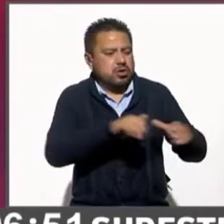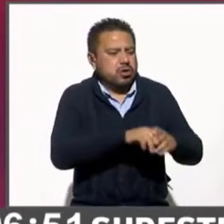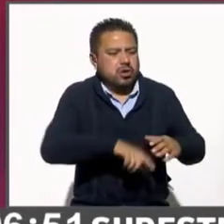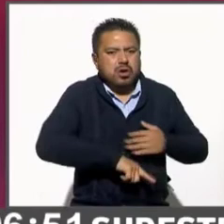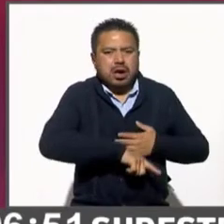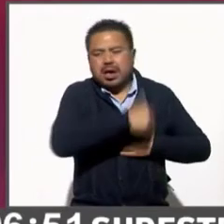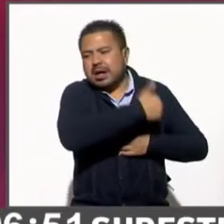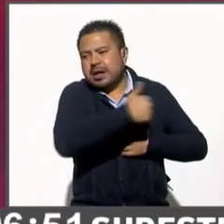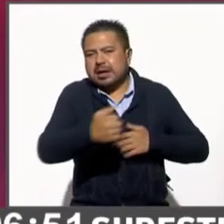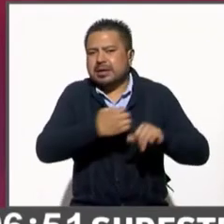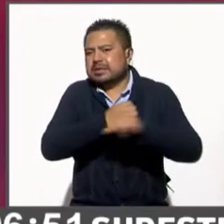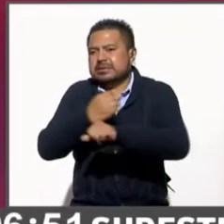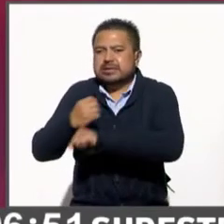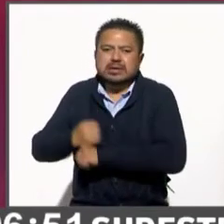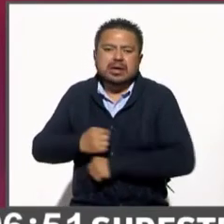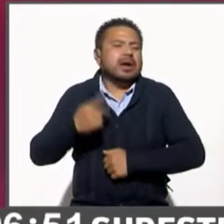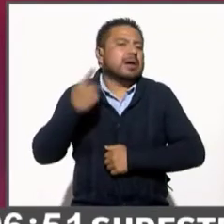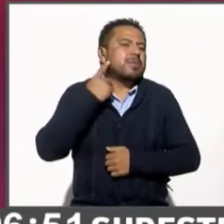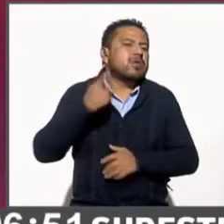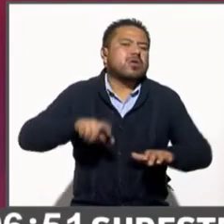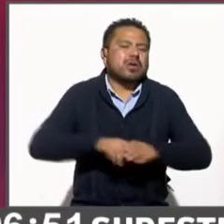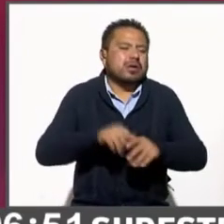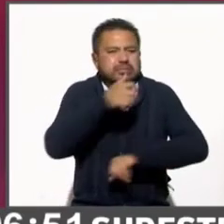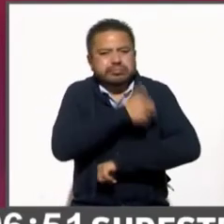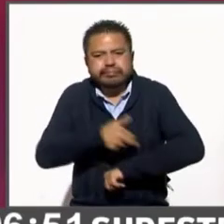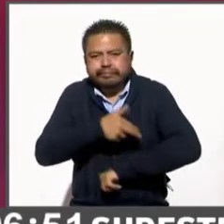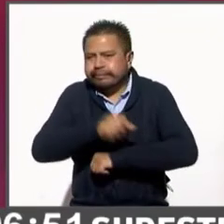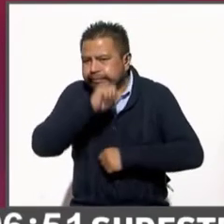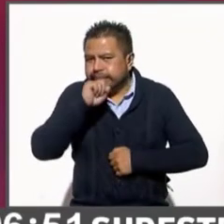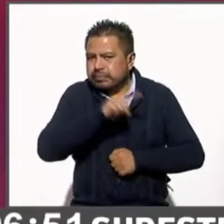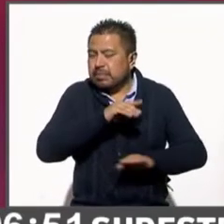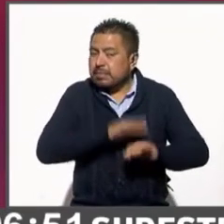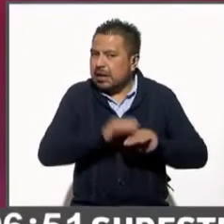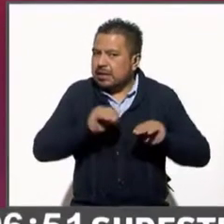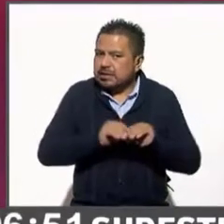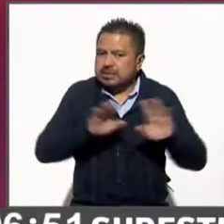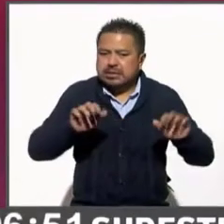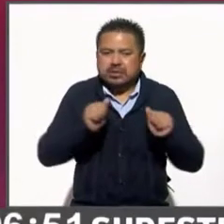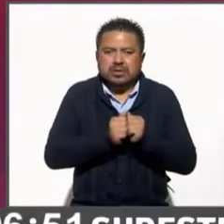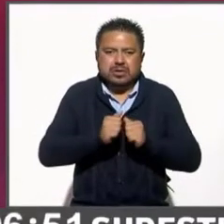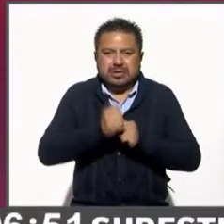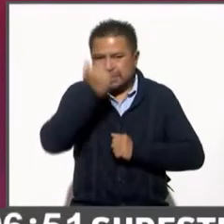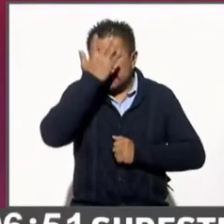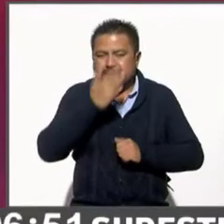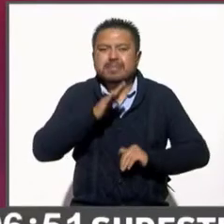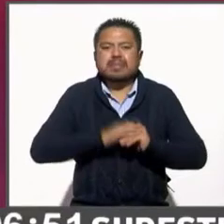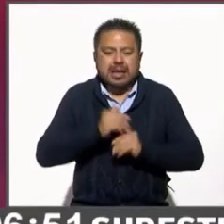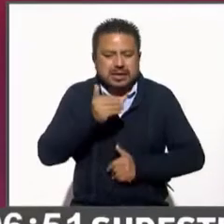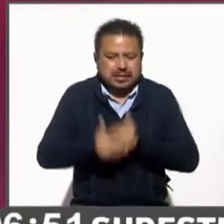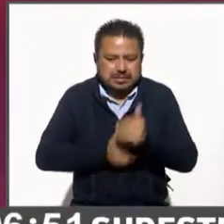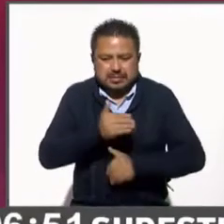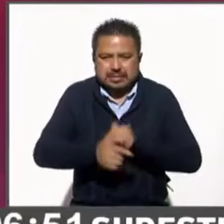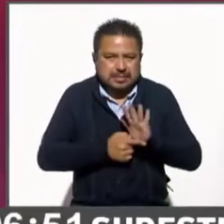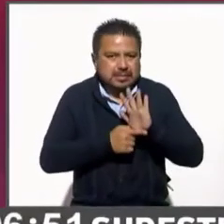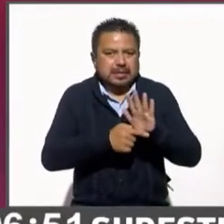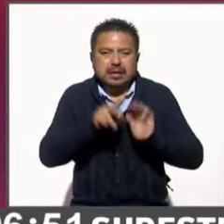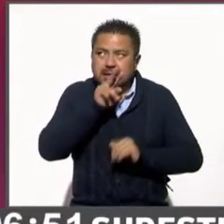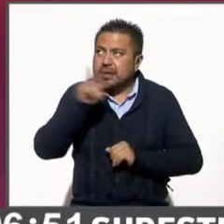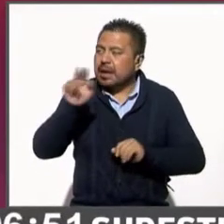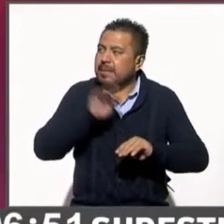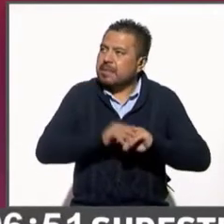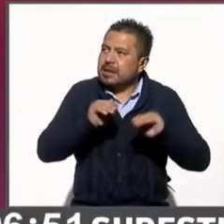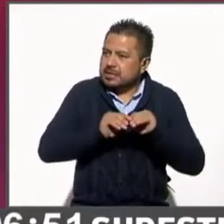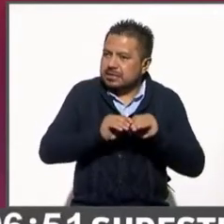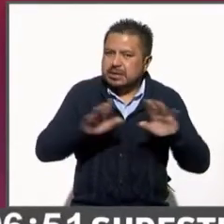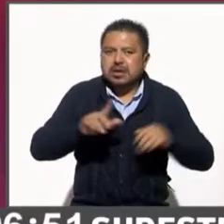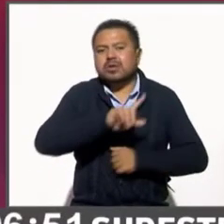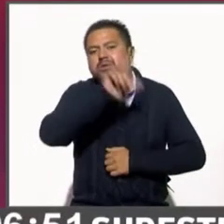políticas públicas. Y creo que queda más claro en los gráficos que te presentaré más adelante. Luego viene el árbitro